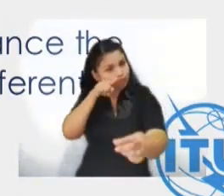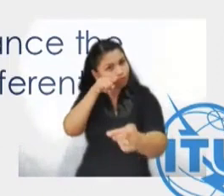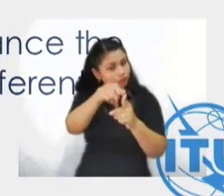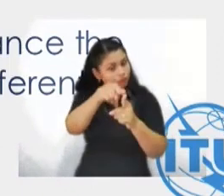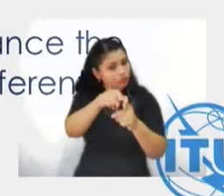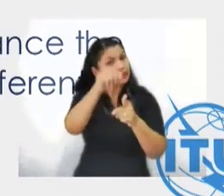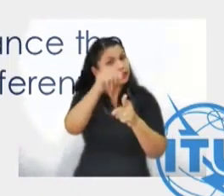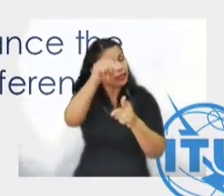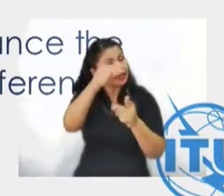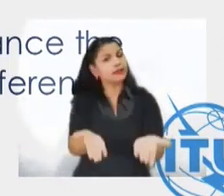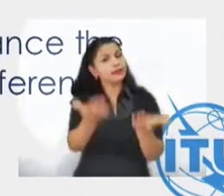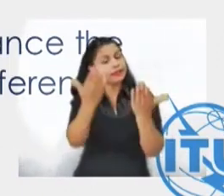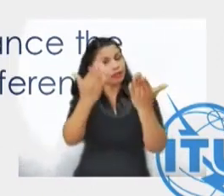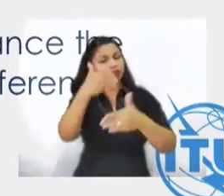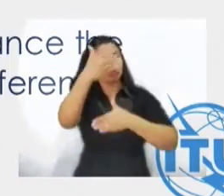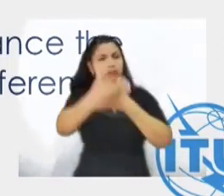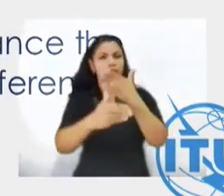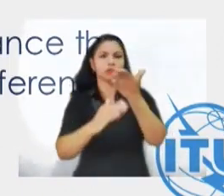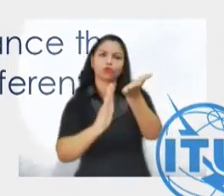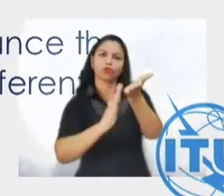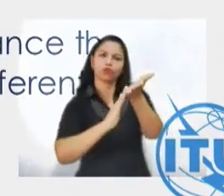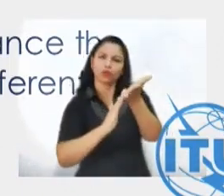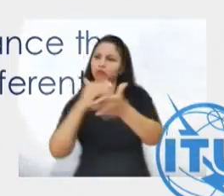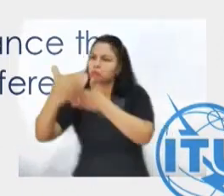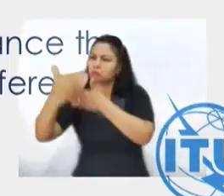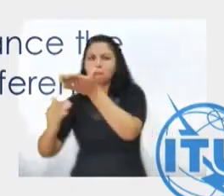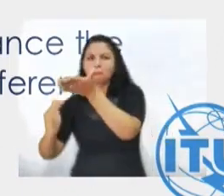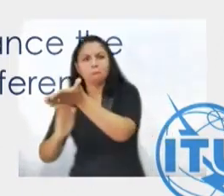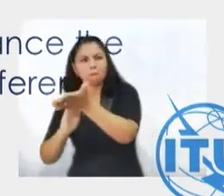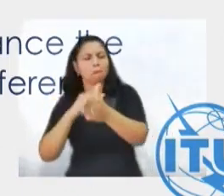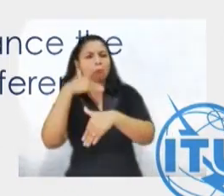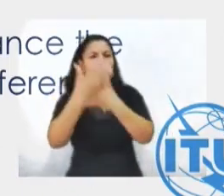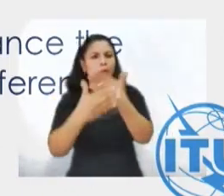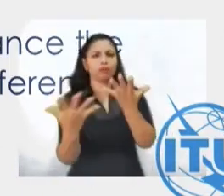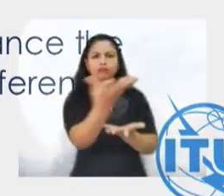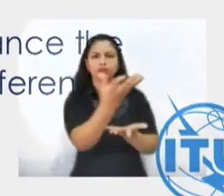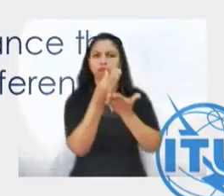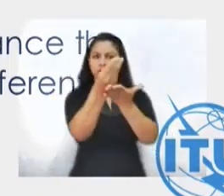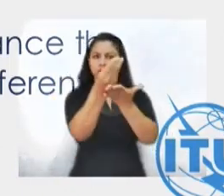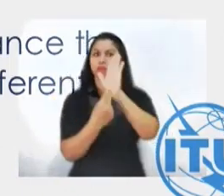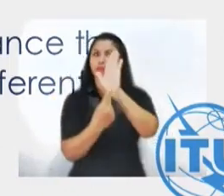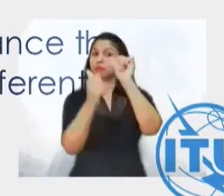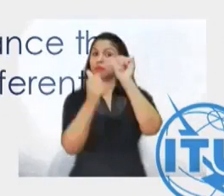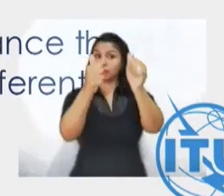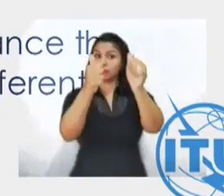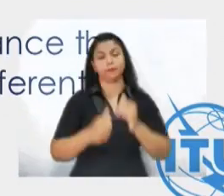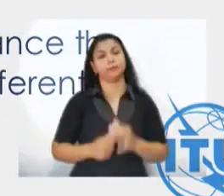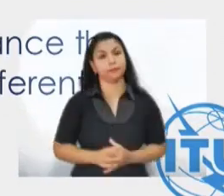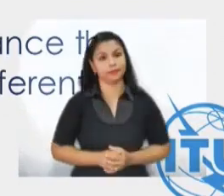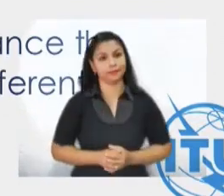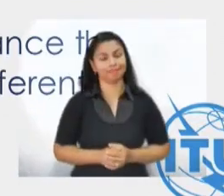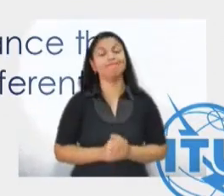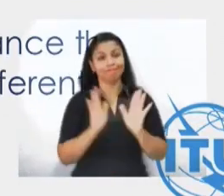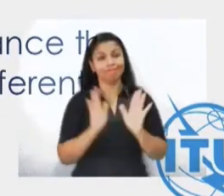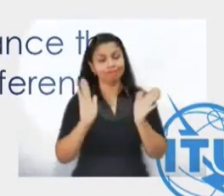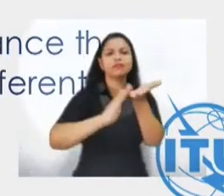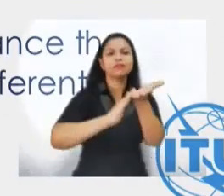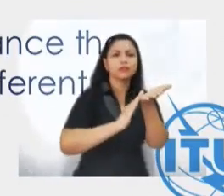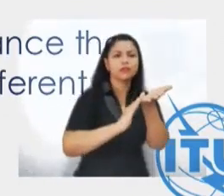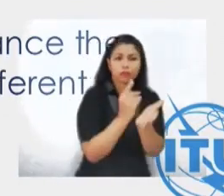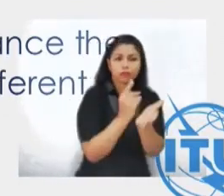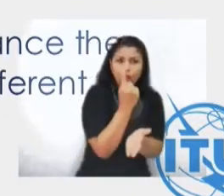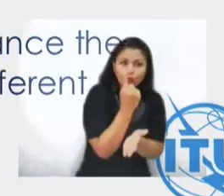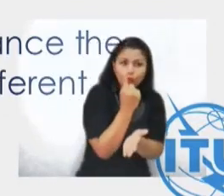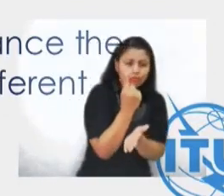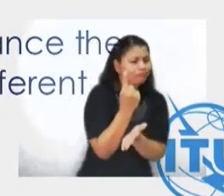las soluciones que puedan utilizarse para lograr el resultado. Normalmente, la solución no incluye uno, sino varios